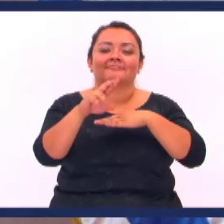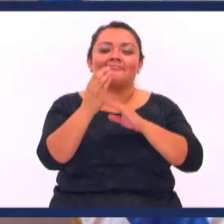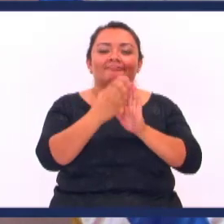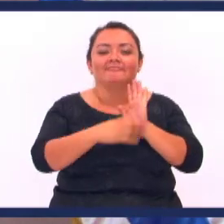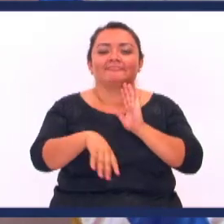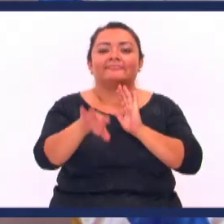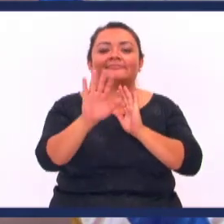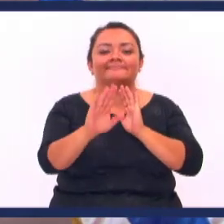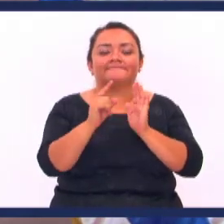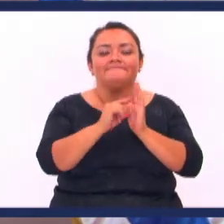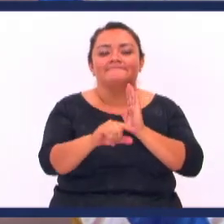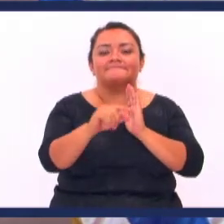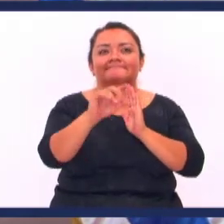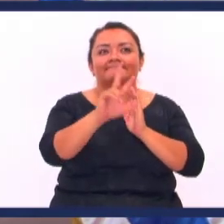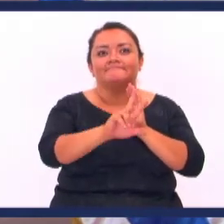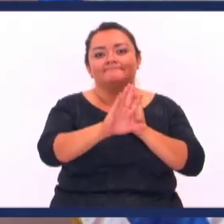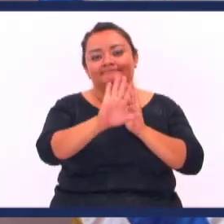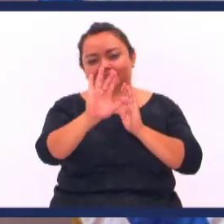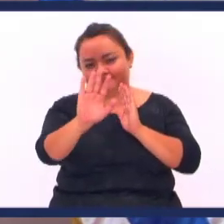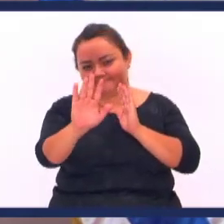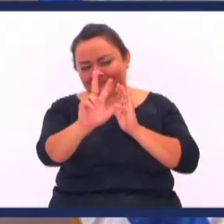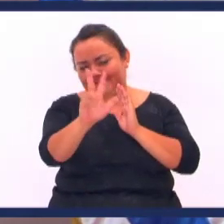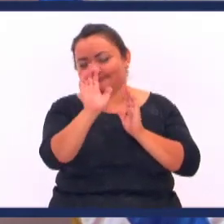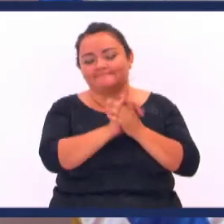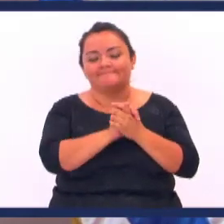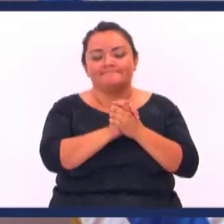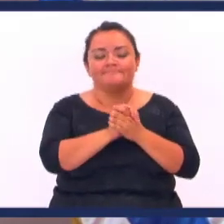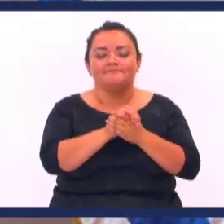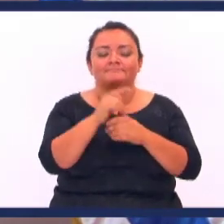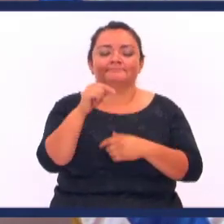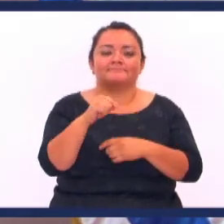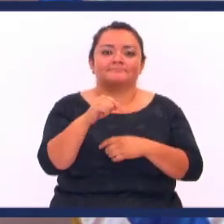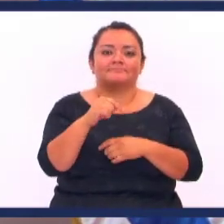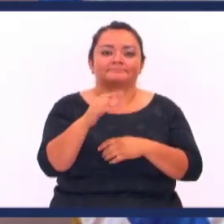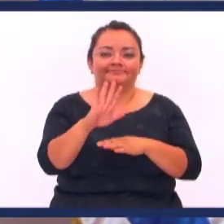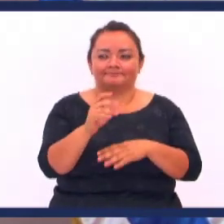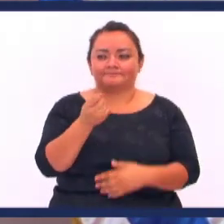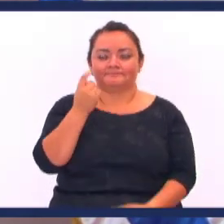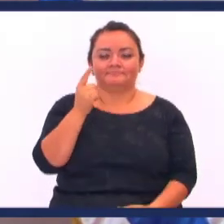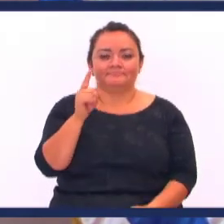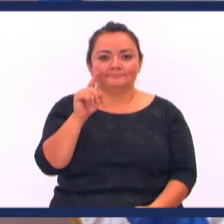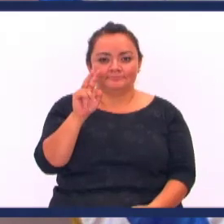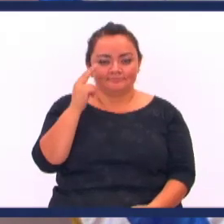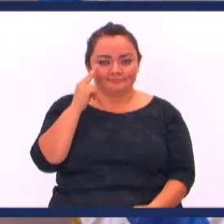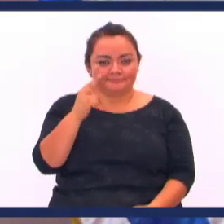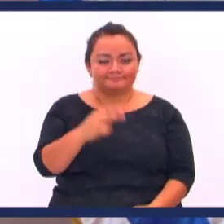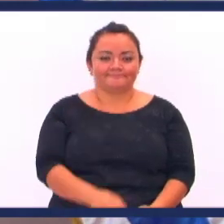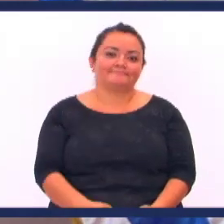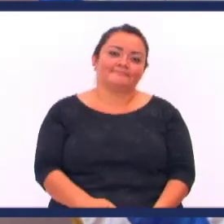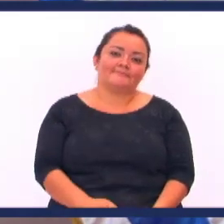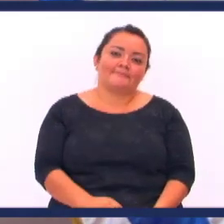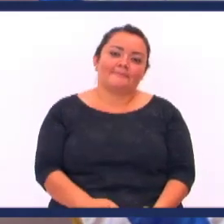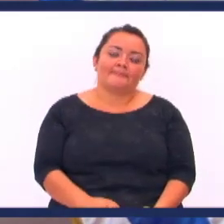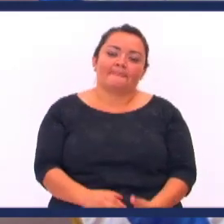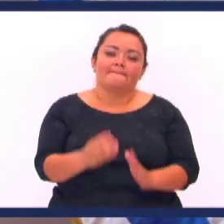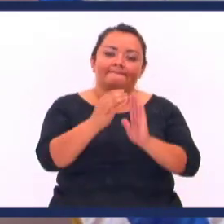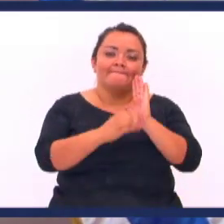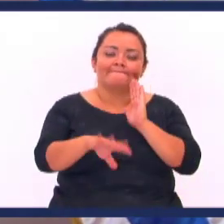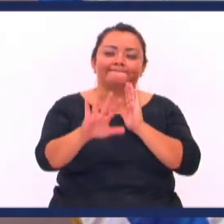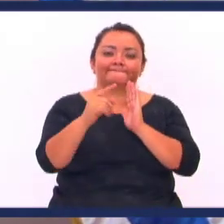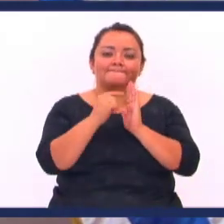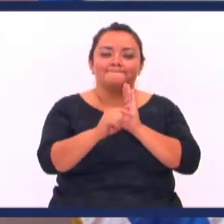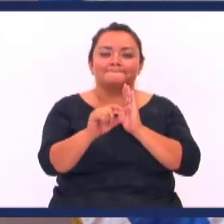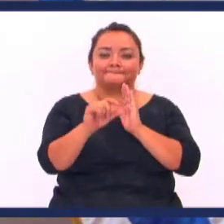capítulo 5 Versículos del 3 Adelante Aquí nomás estamos En la carta a los romanos Ya lo van a poner en pantalla Amén Y dice la palabra Capítulo 5